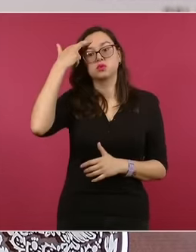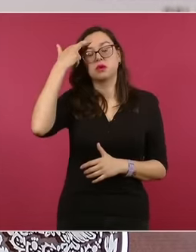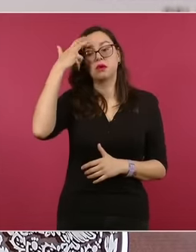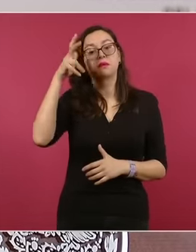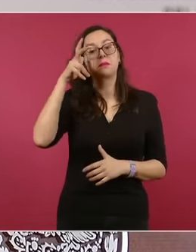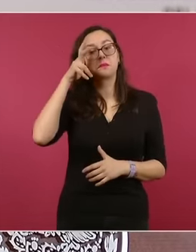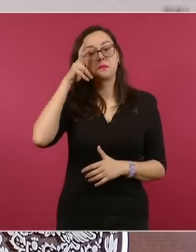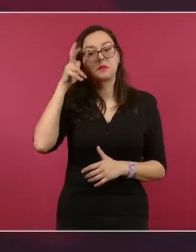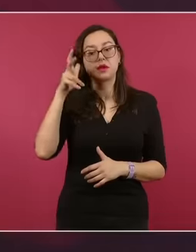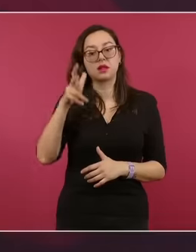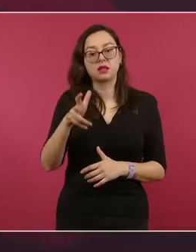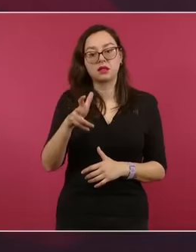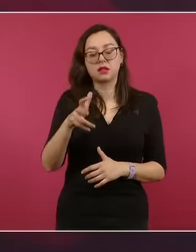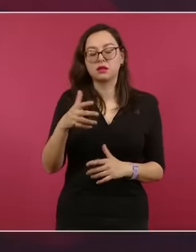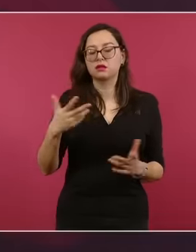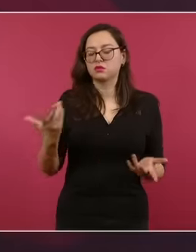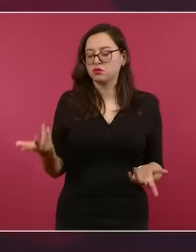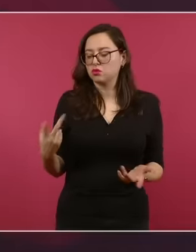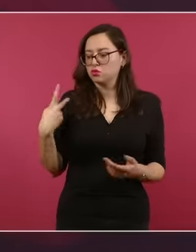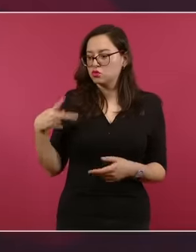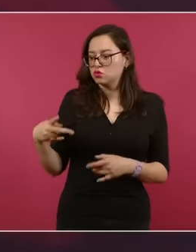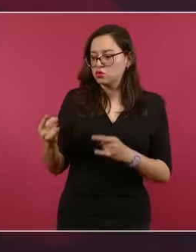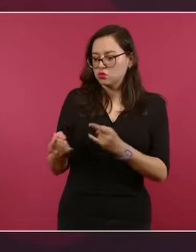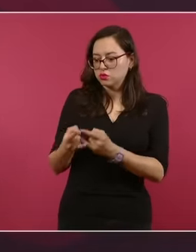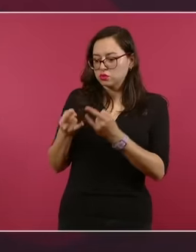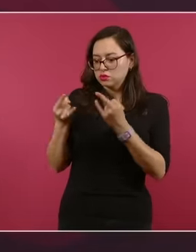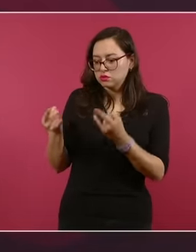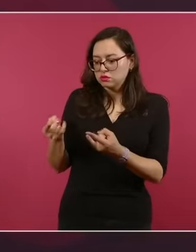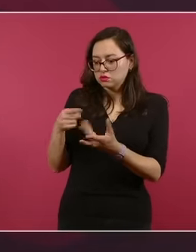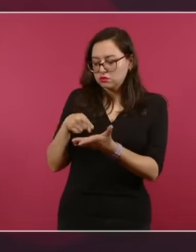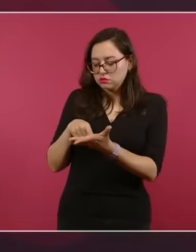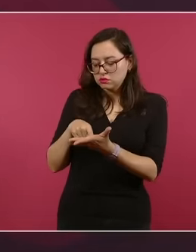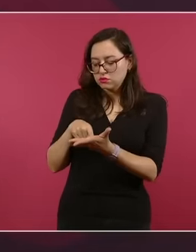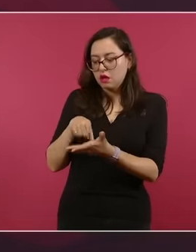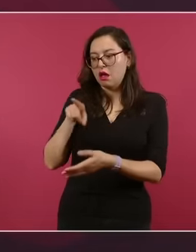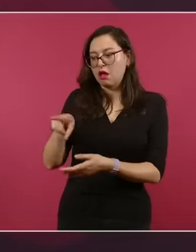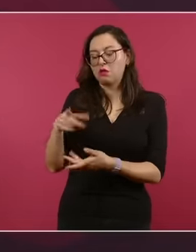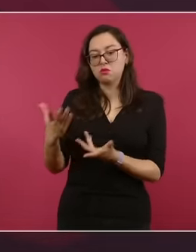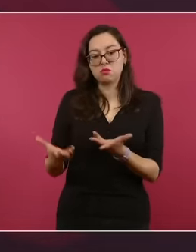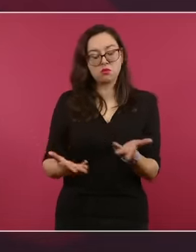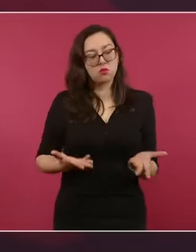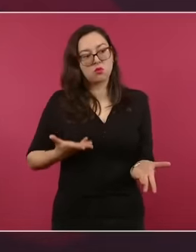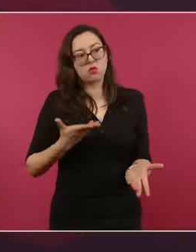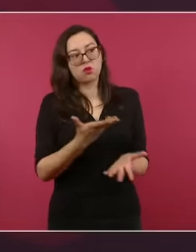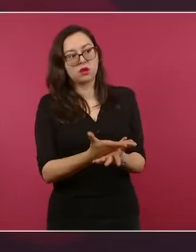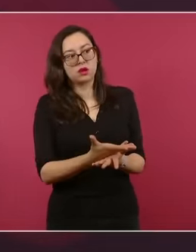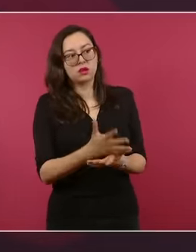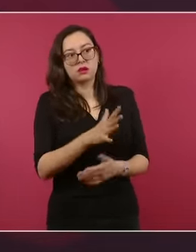encontrar de que él planteó la abolición de la esclavitud